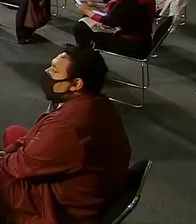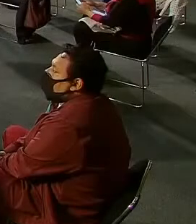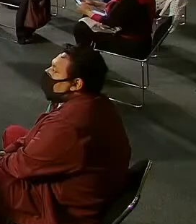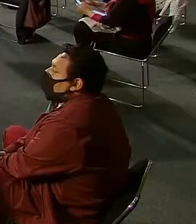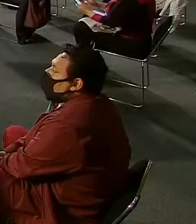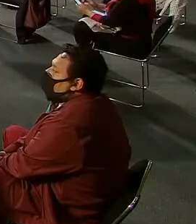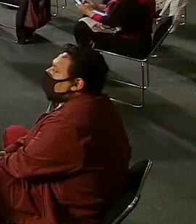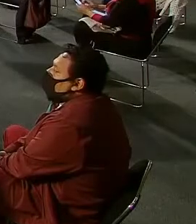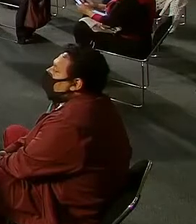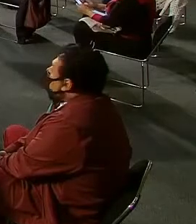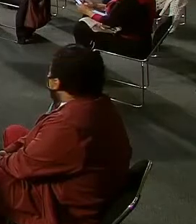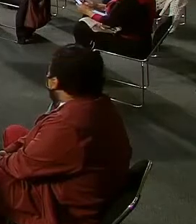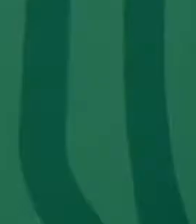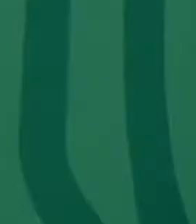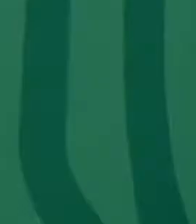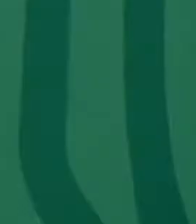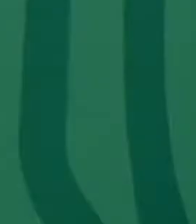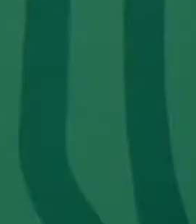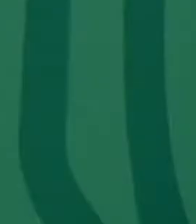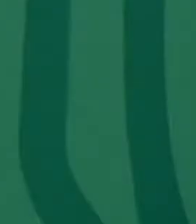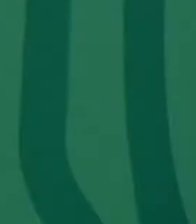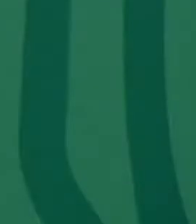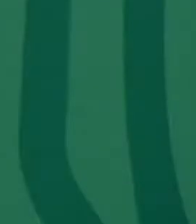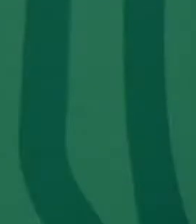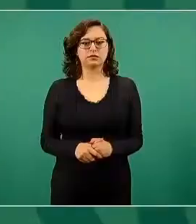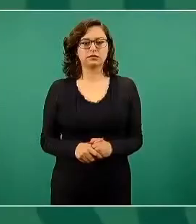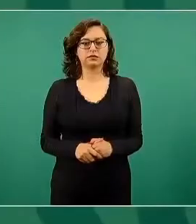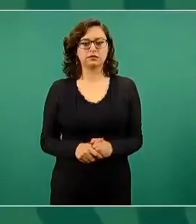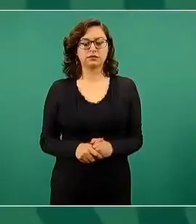Sería bueno que se